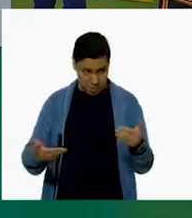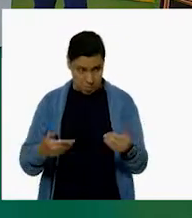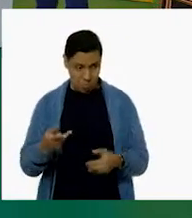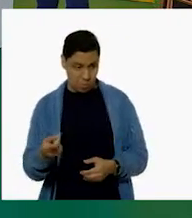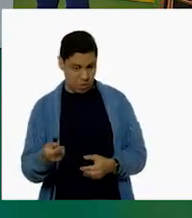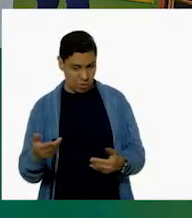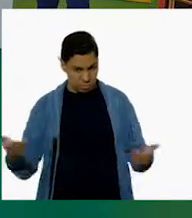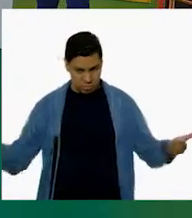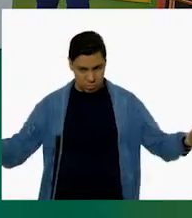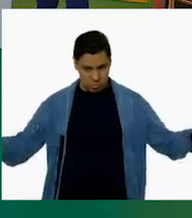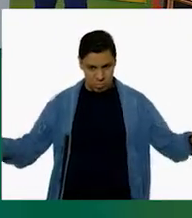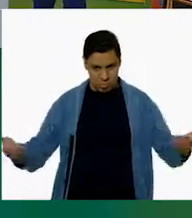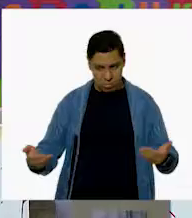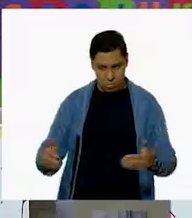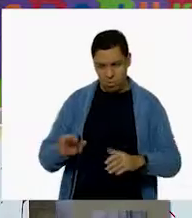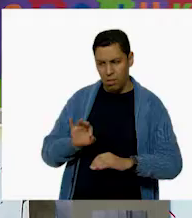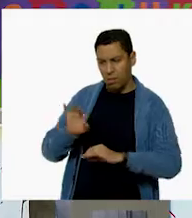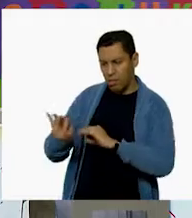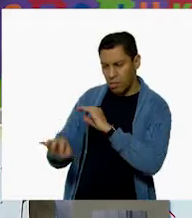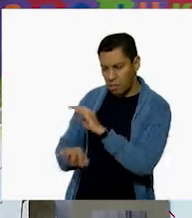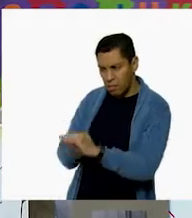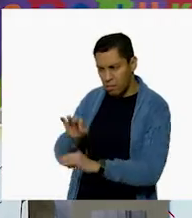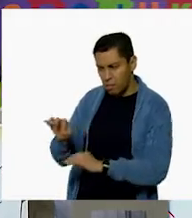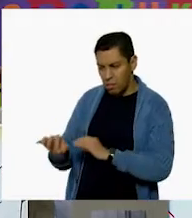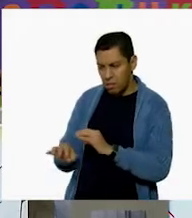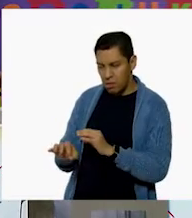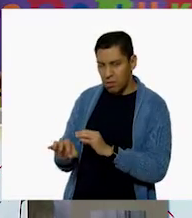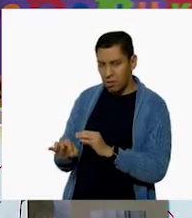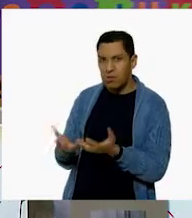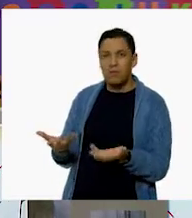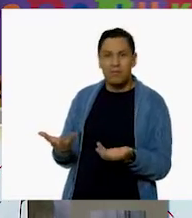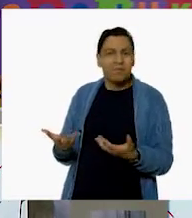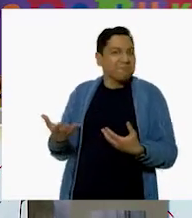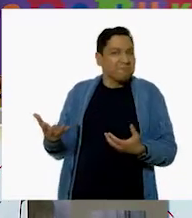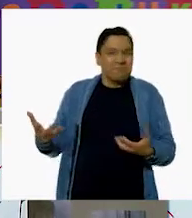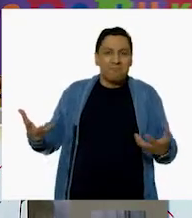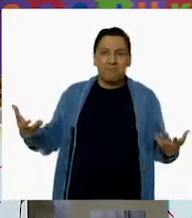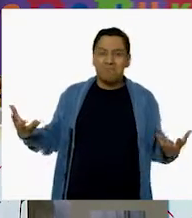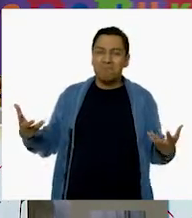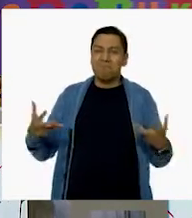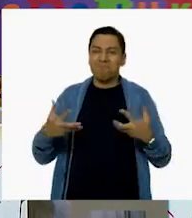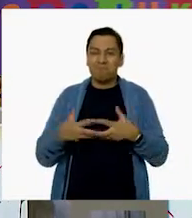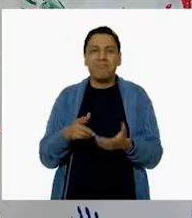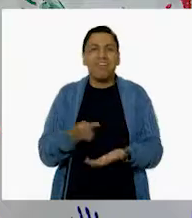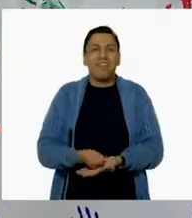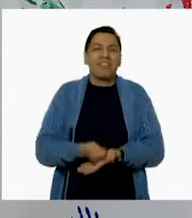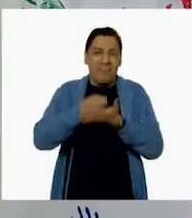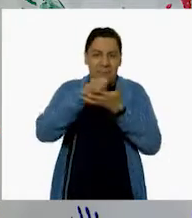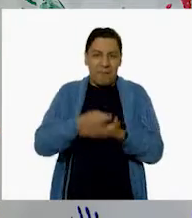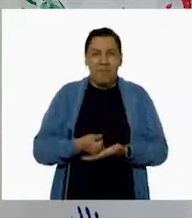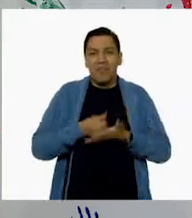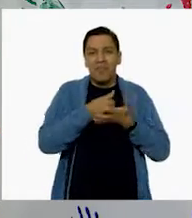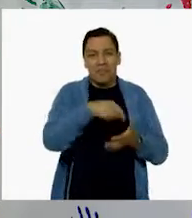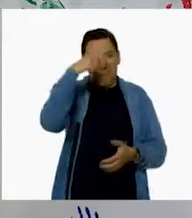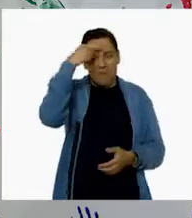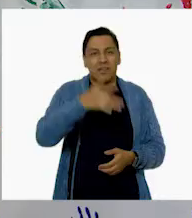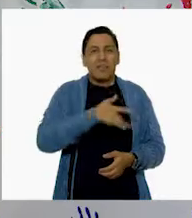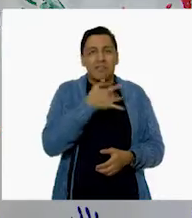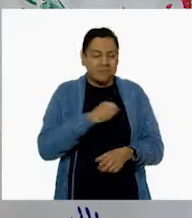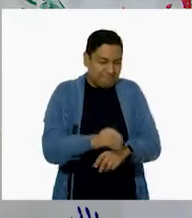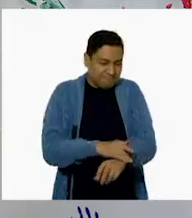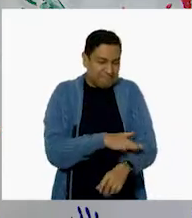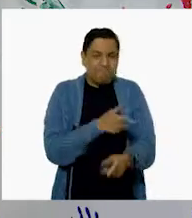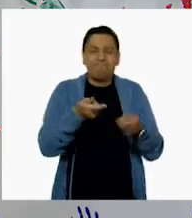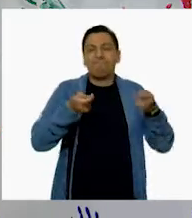¿qué es lo más difícil de tu trabajo al estar ayudando a niñas y niños? Lo más complicado es